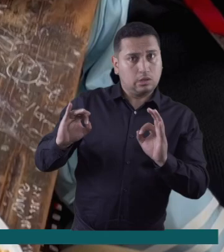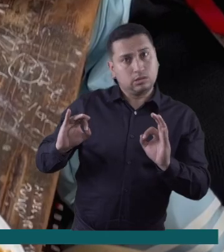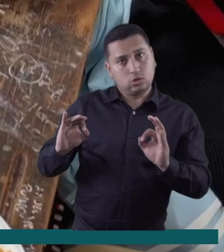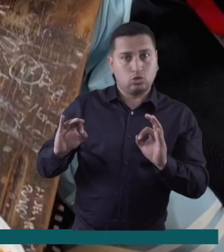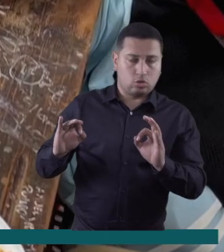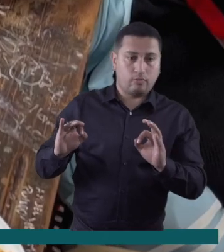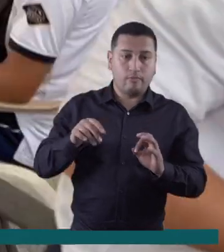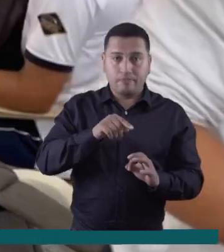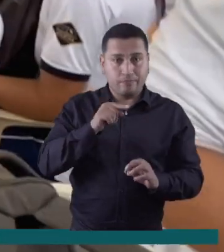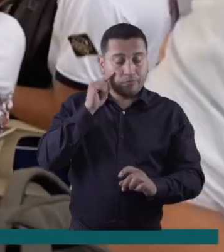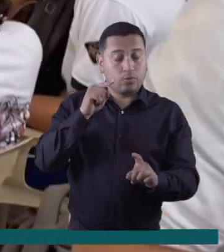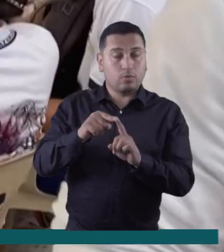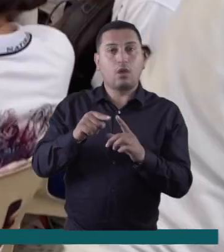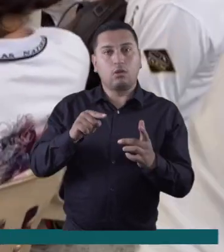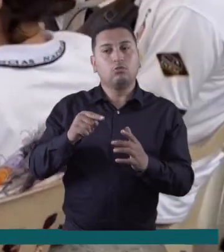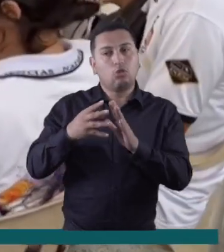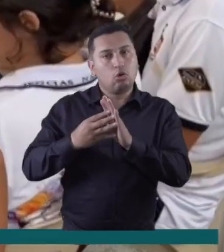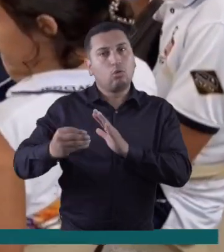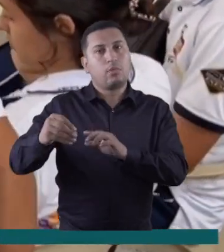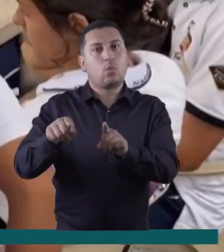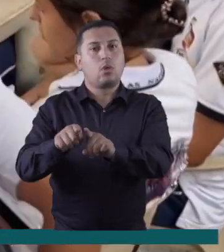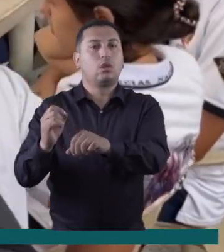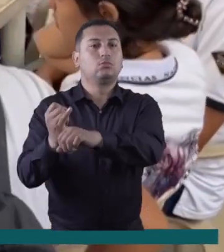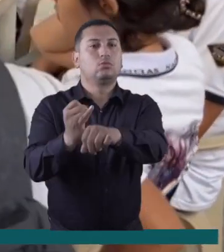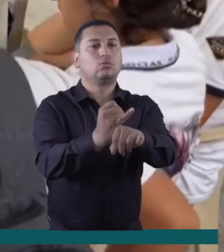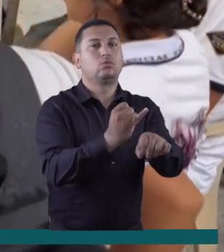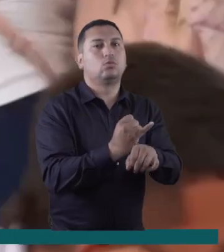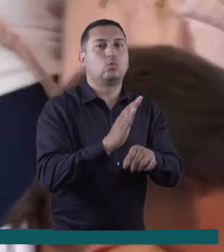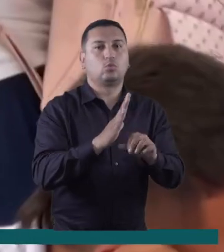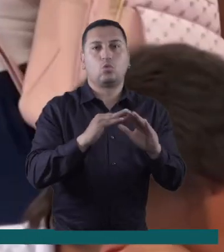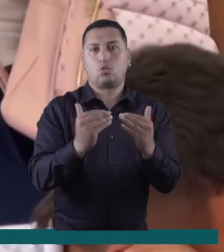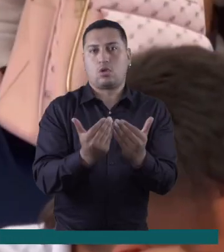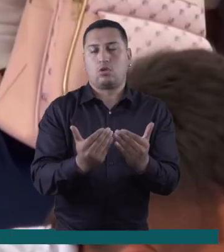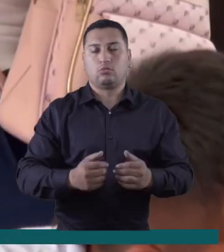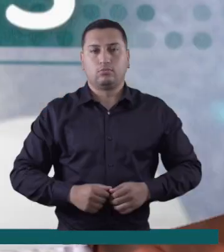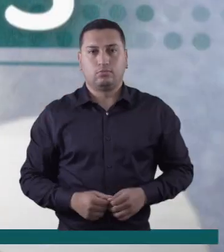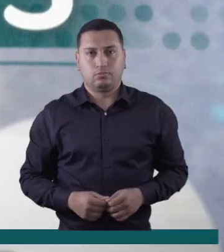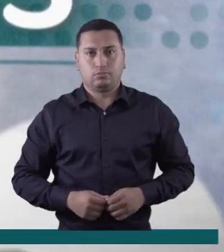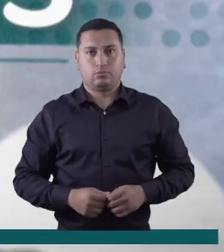colegio. La iniciativa espera ser aplicada en otras instituciones educativas.